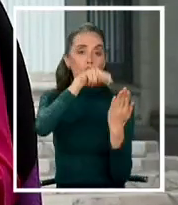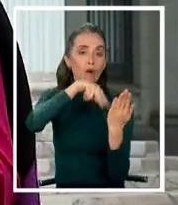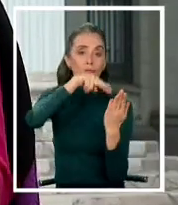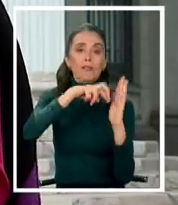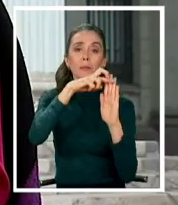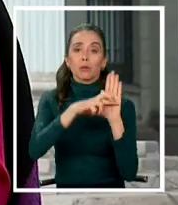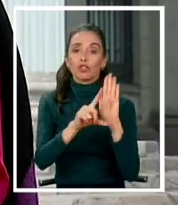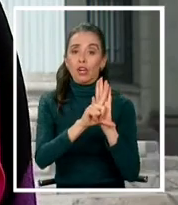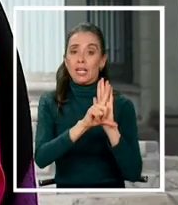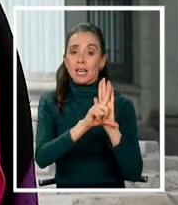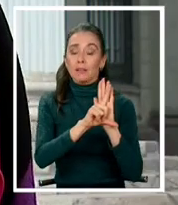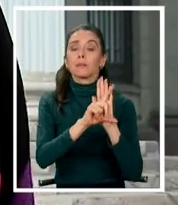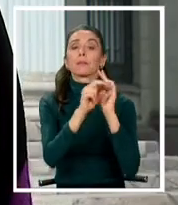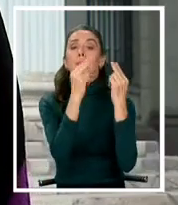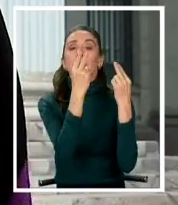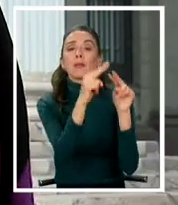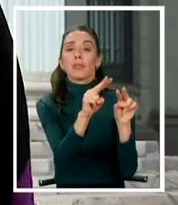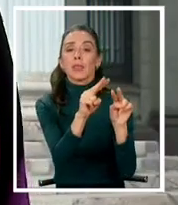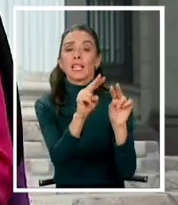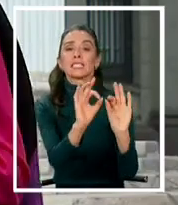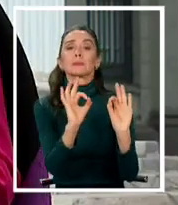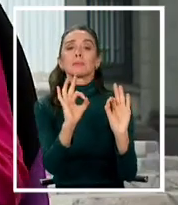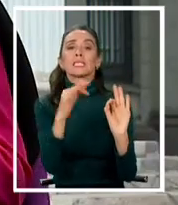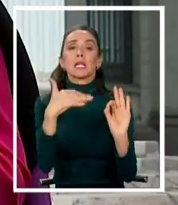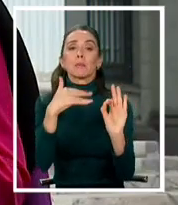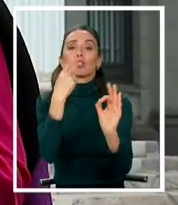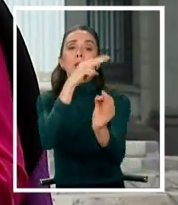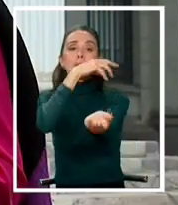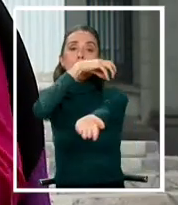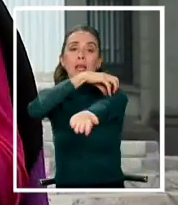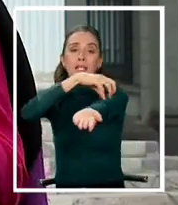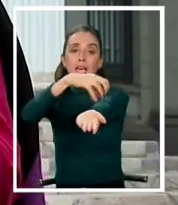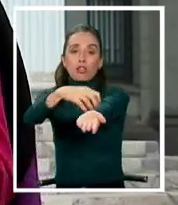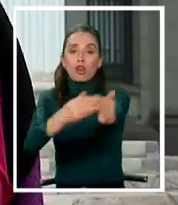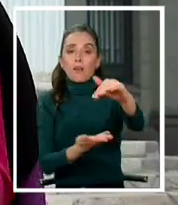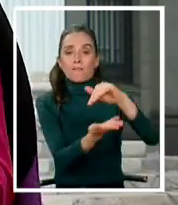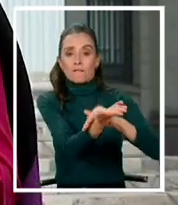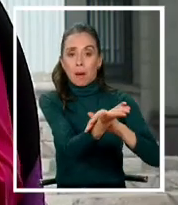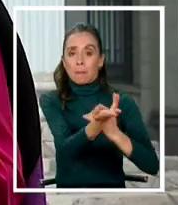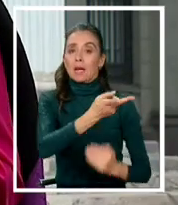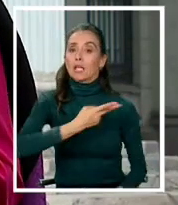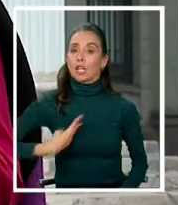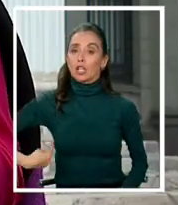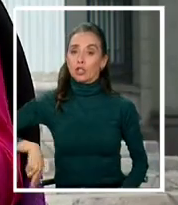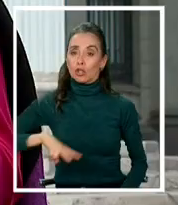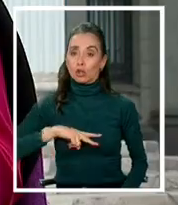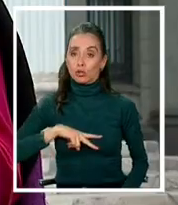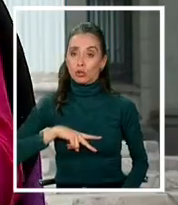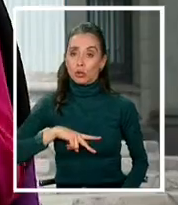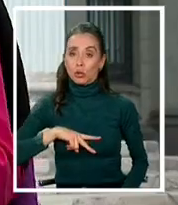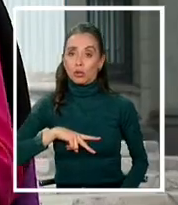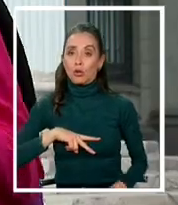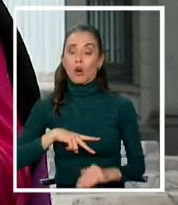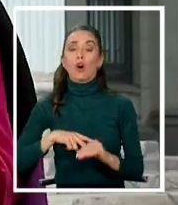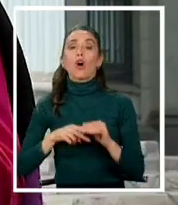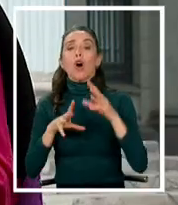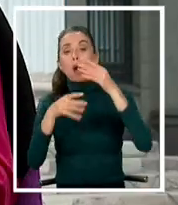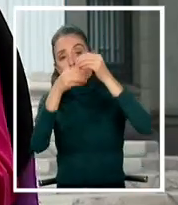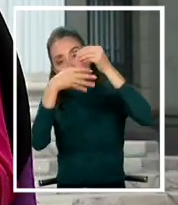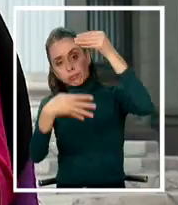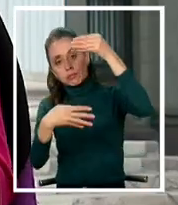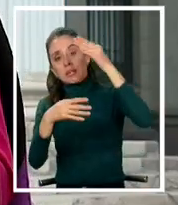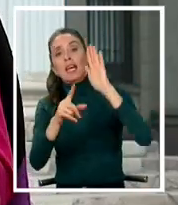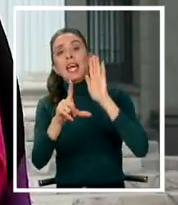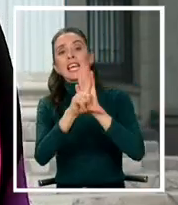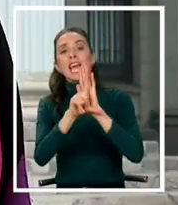de aquellas materias que tienen especial relevancia para las regiones y que nosotros las agrupamos en las